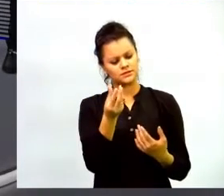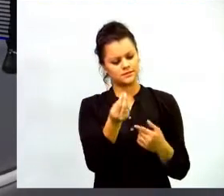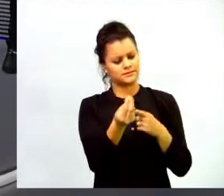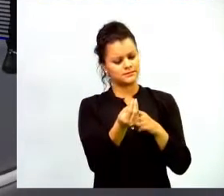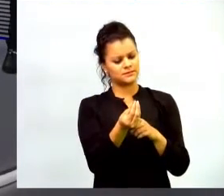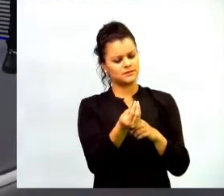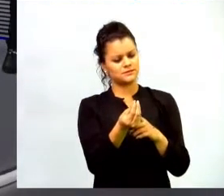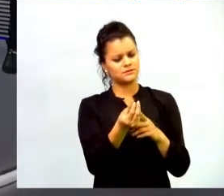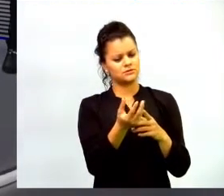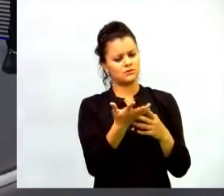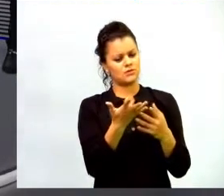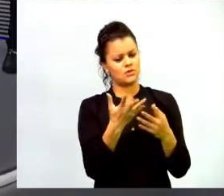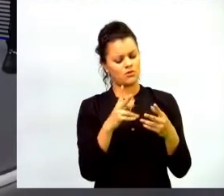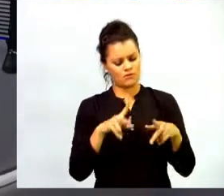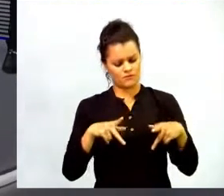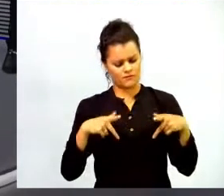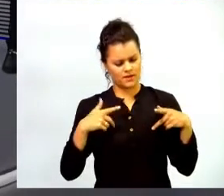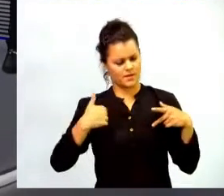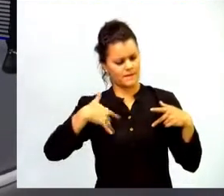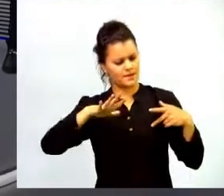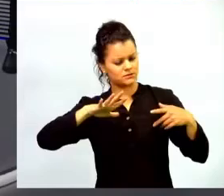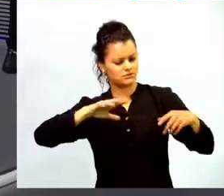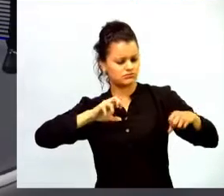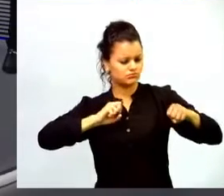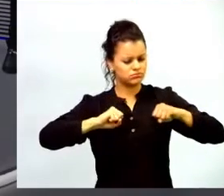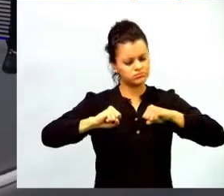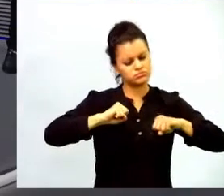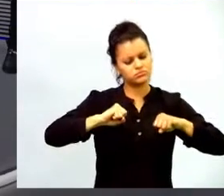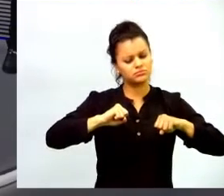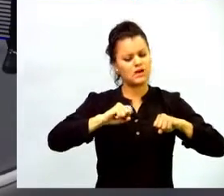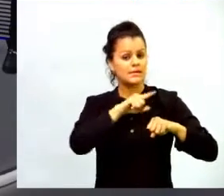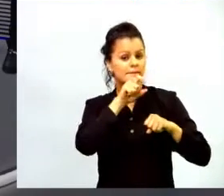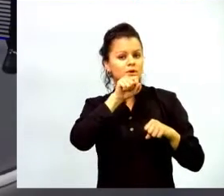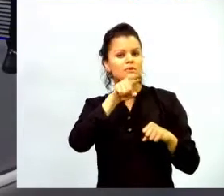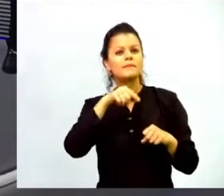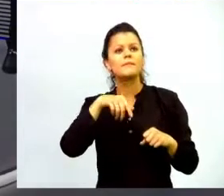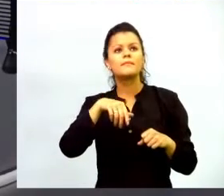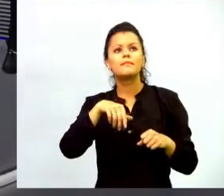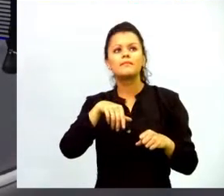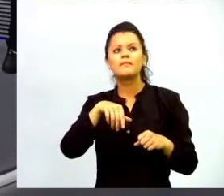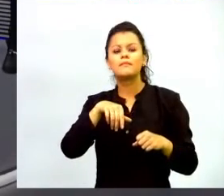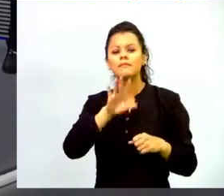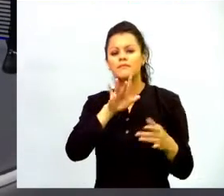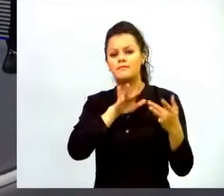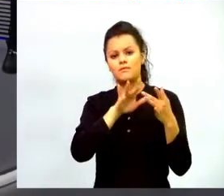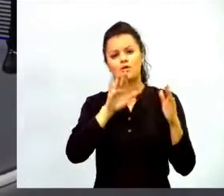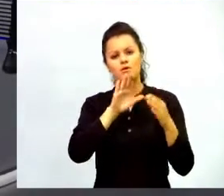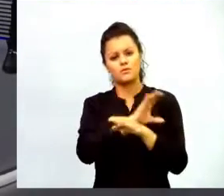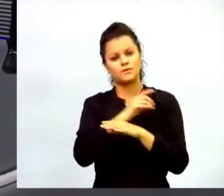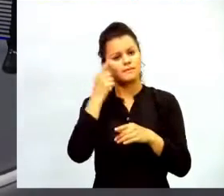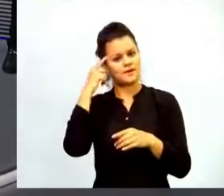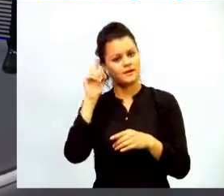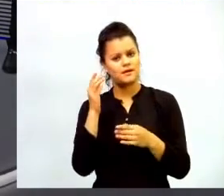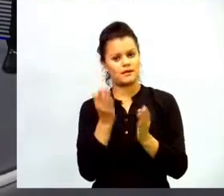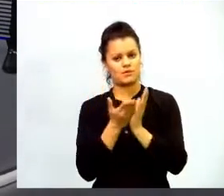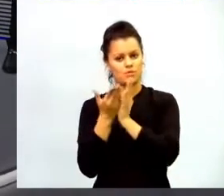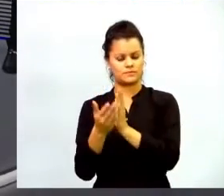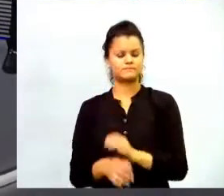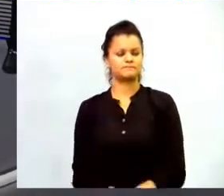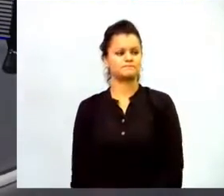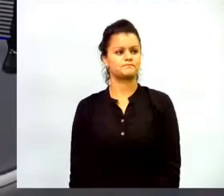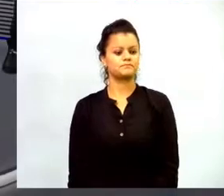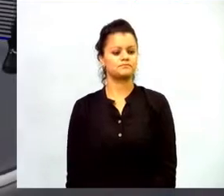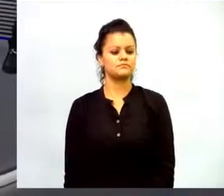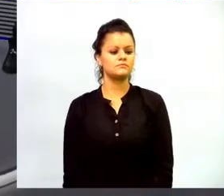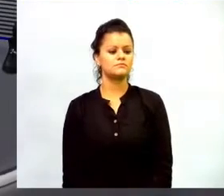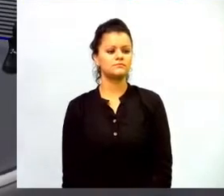creo que una pregunta dice para computadores para educar bueno nuestros docentes